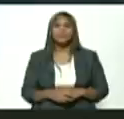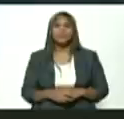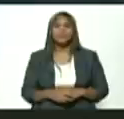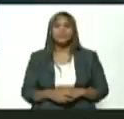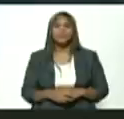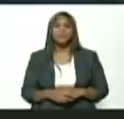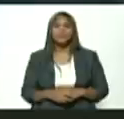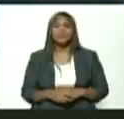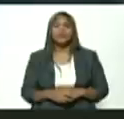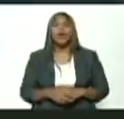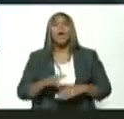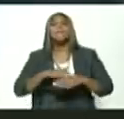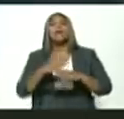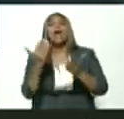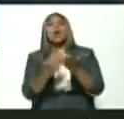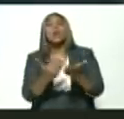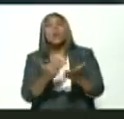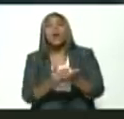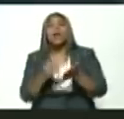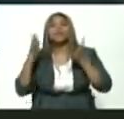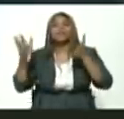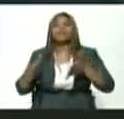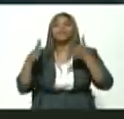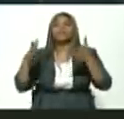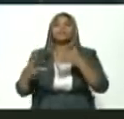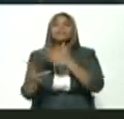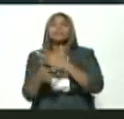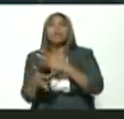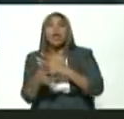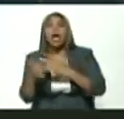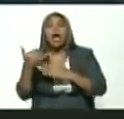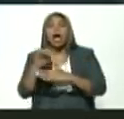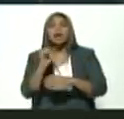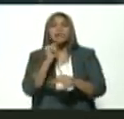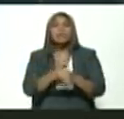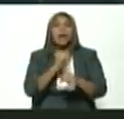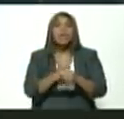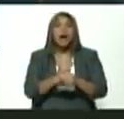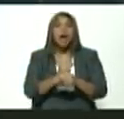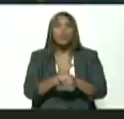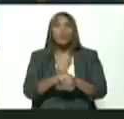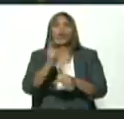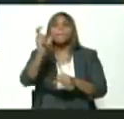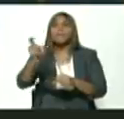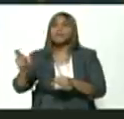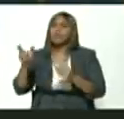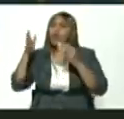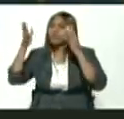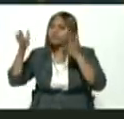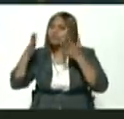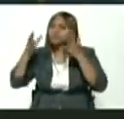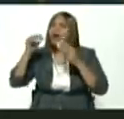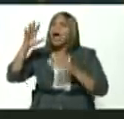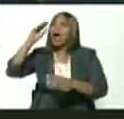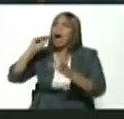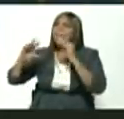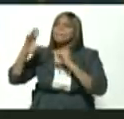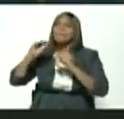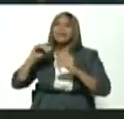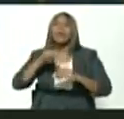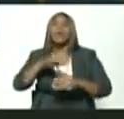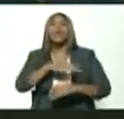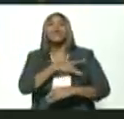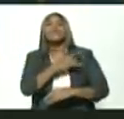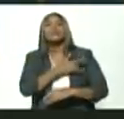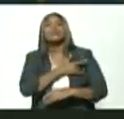de las escuelas de formación técnica que tengamos trabajadores sean formados a través de la universidad bolivariana de los